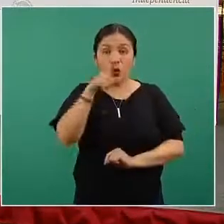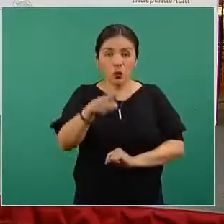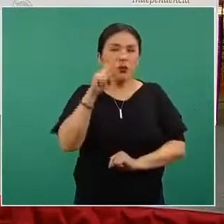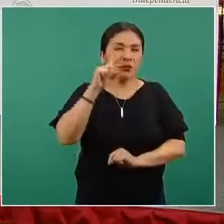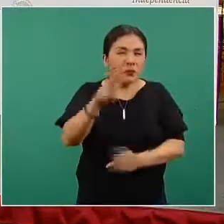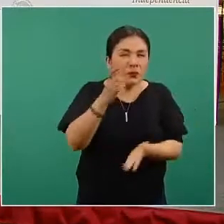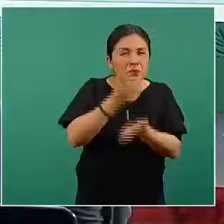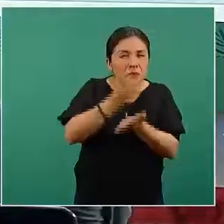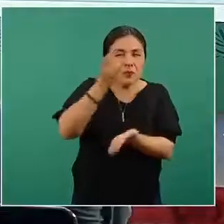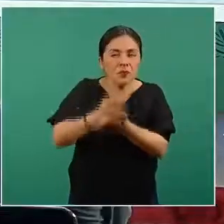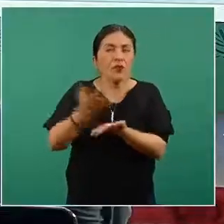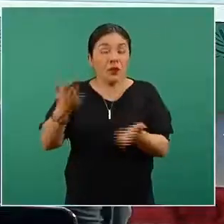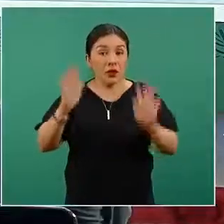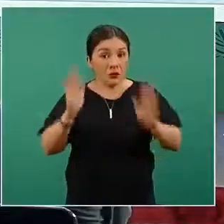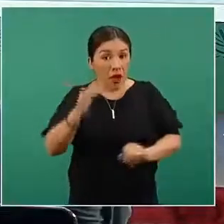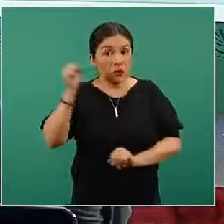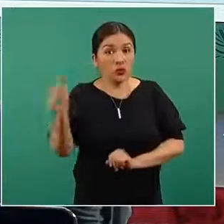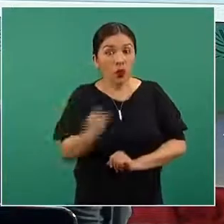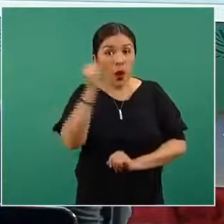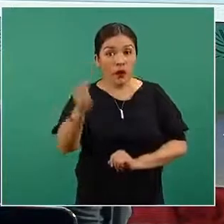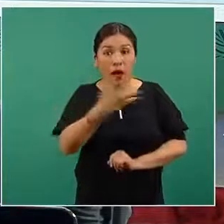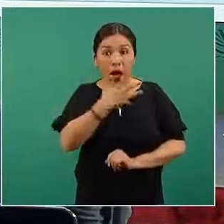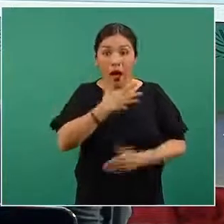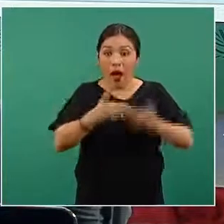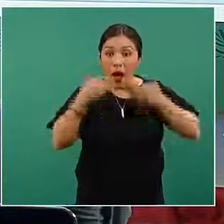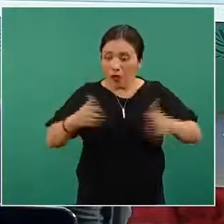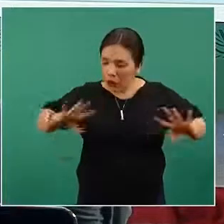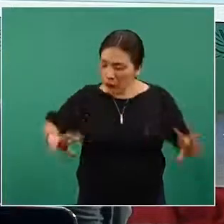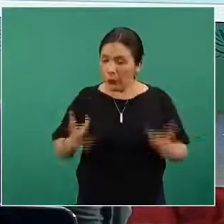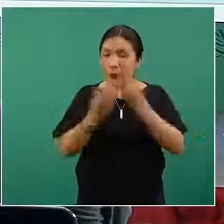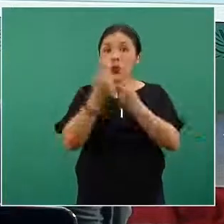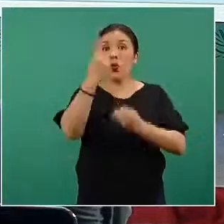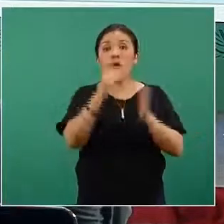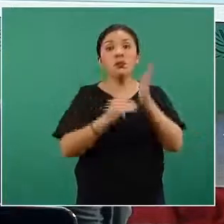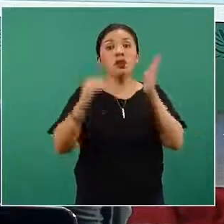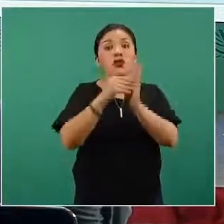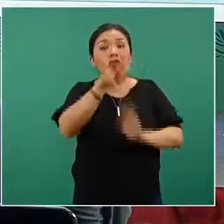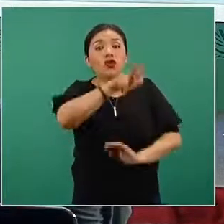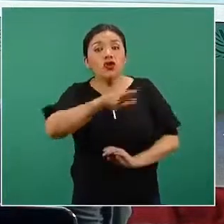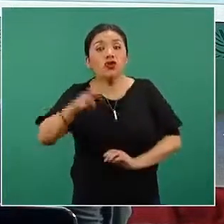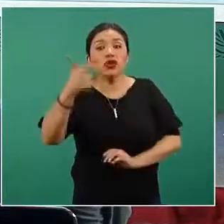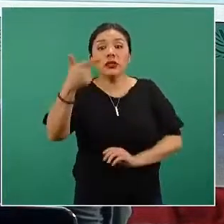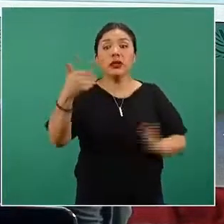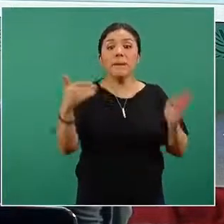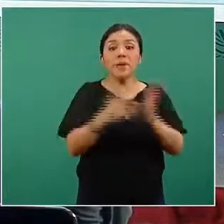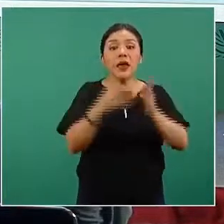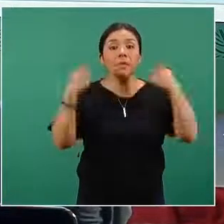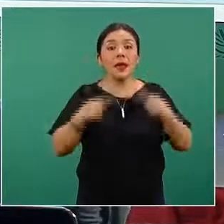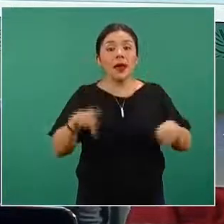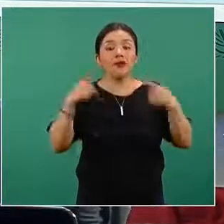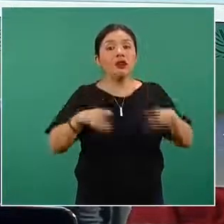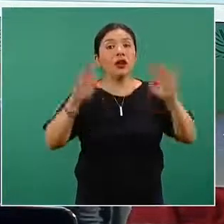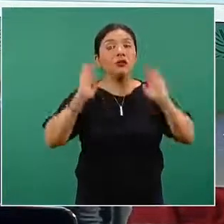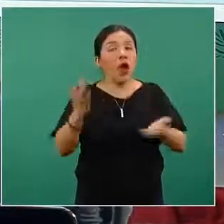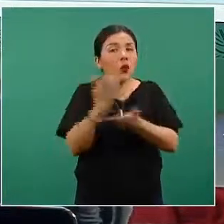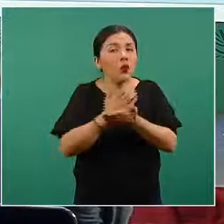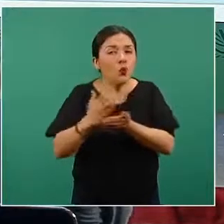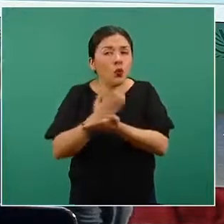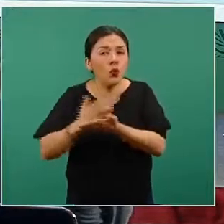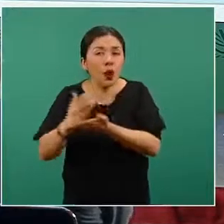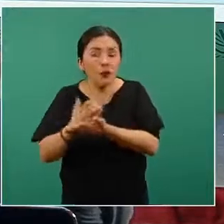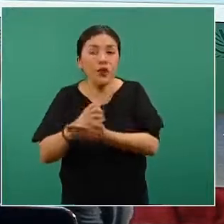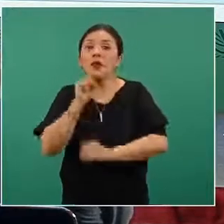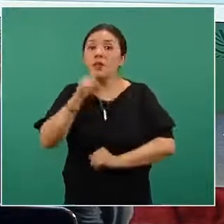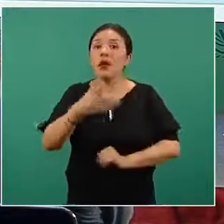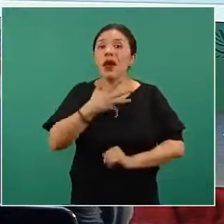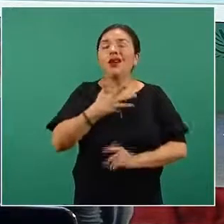como afortunadamente tenemos ya un total de más de un millón ochocientas siete mil personas recuperadas y